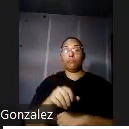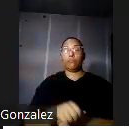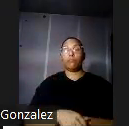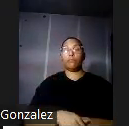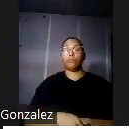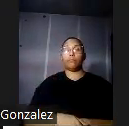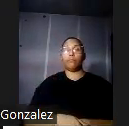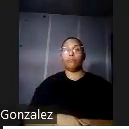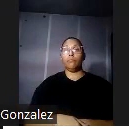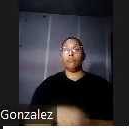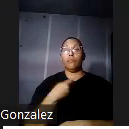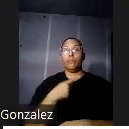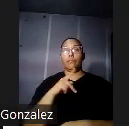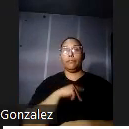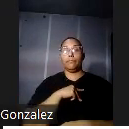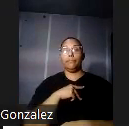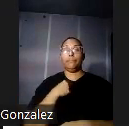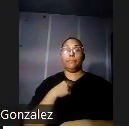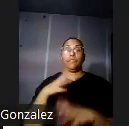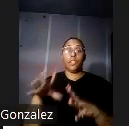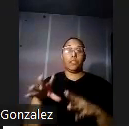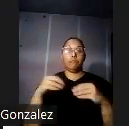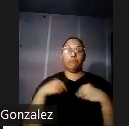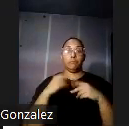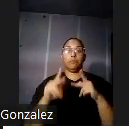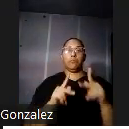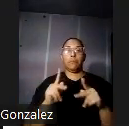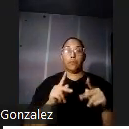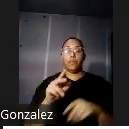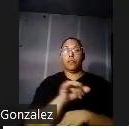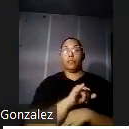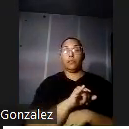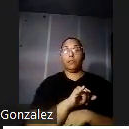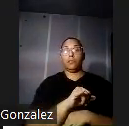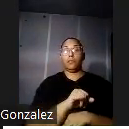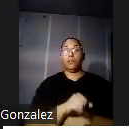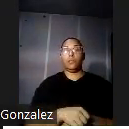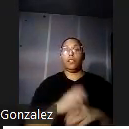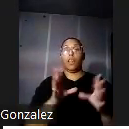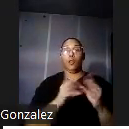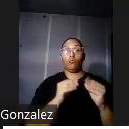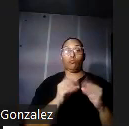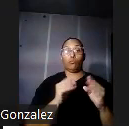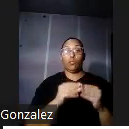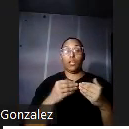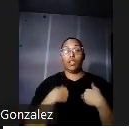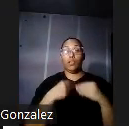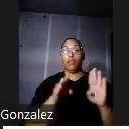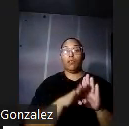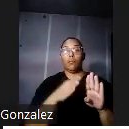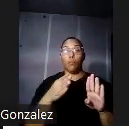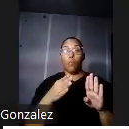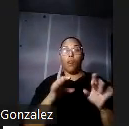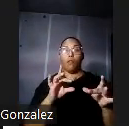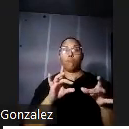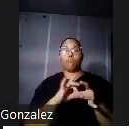sería la sala de recepción que es lo que vemos aquí a la izquierda esta sala de reuniones tiene una puerta de madera que comunica con la zona de